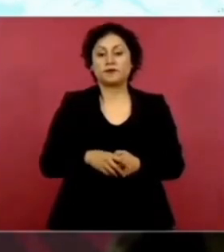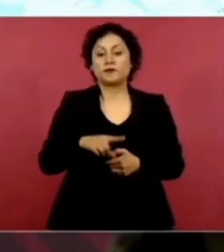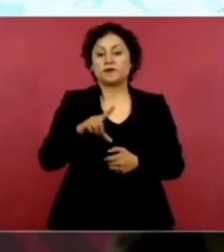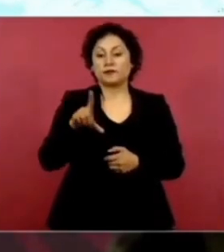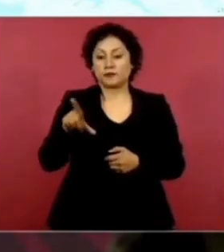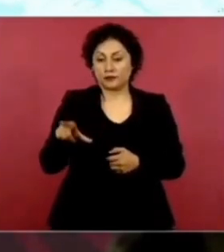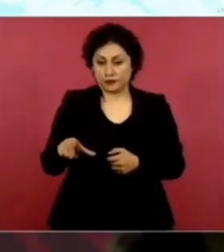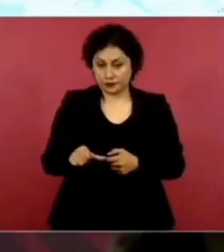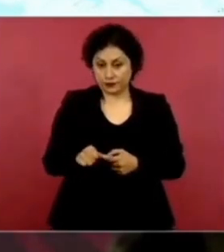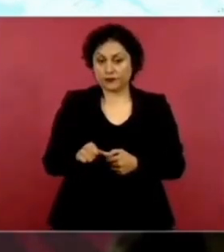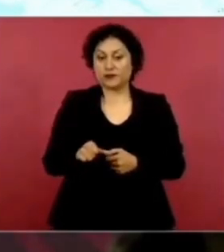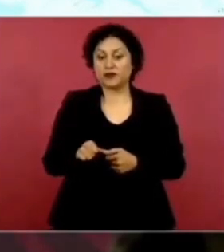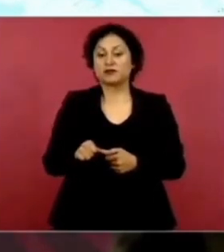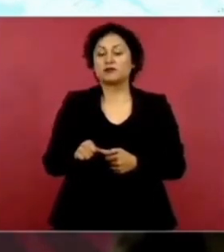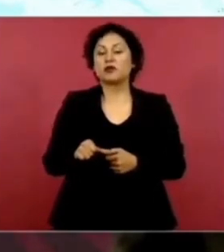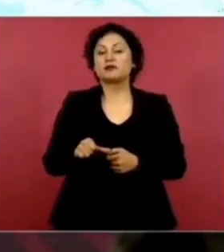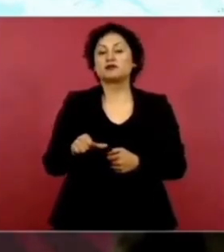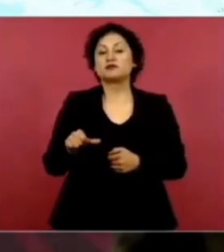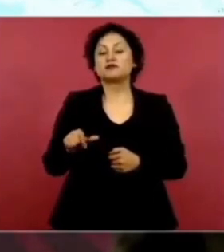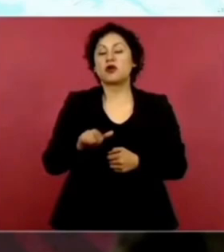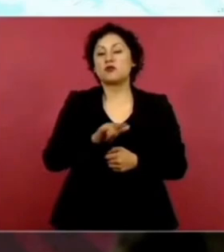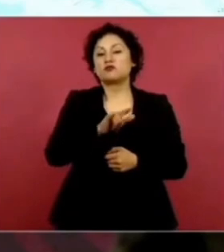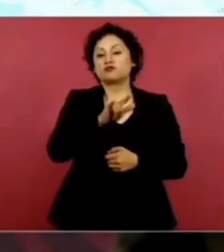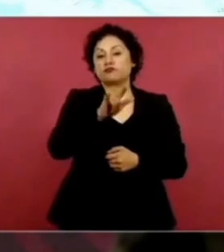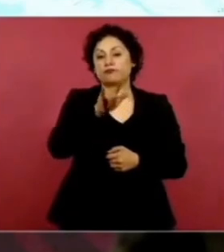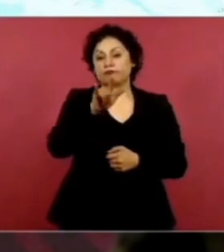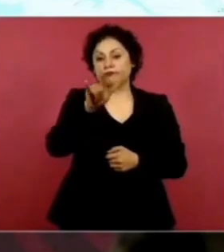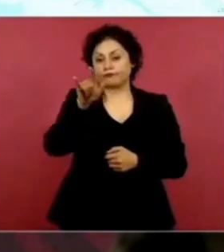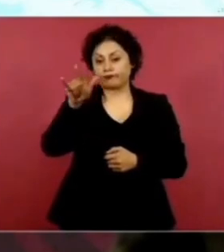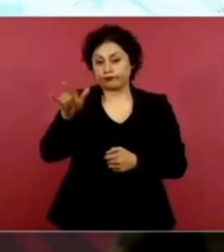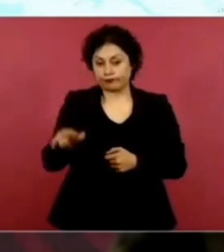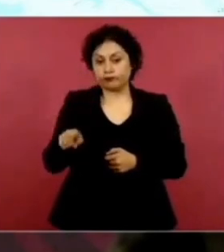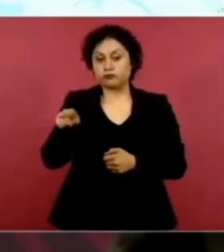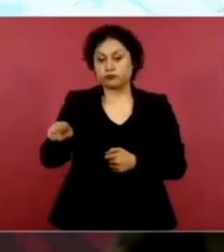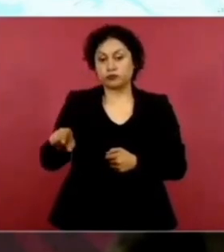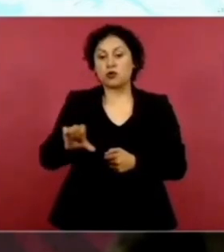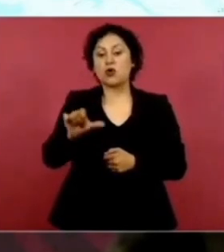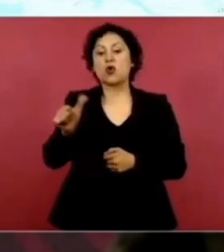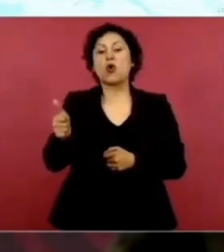Sobrevolamos. Hasta acá. Todo esto. Que es la. Otra línea.